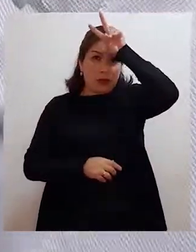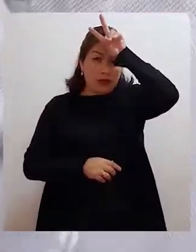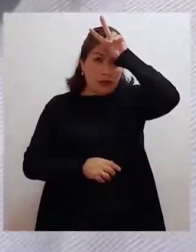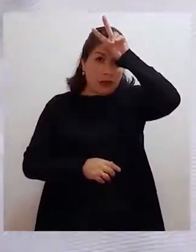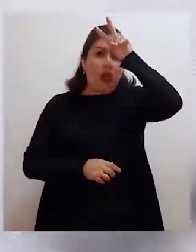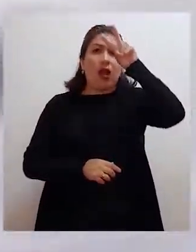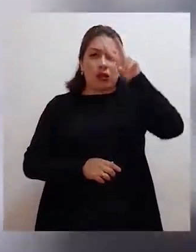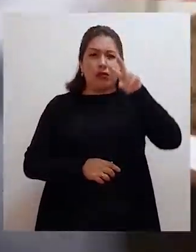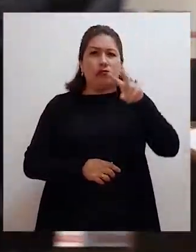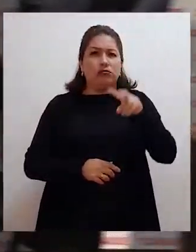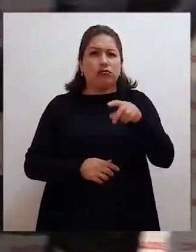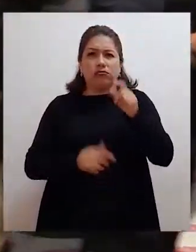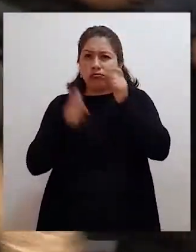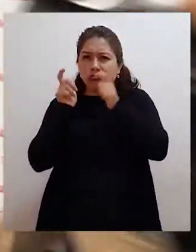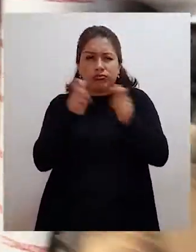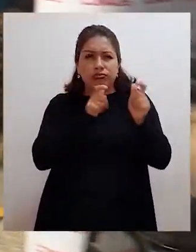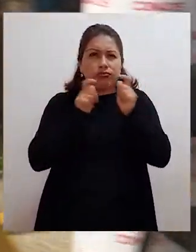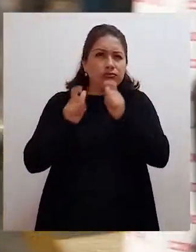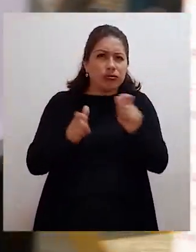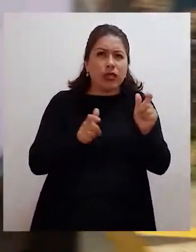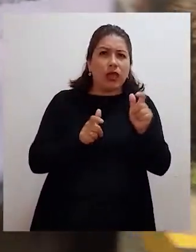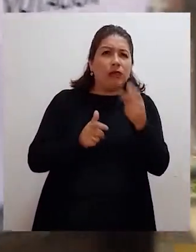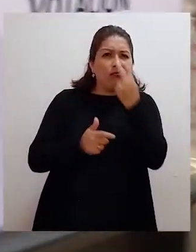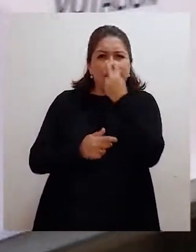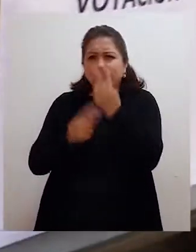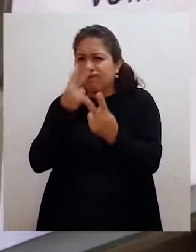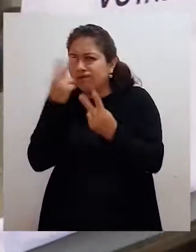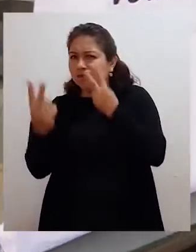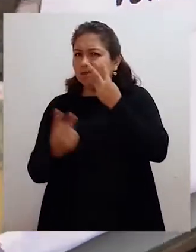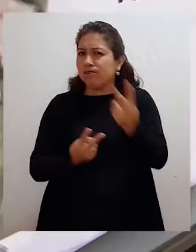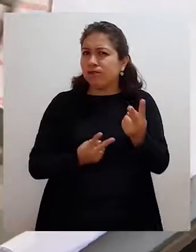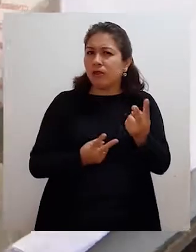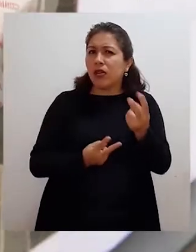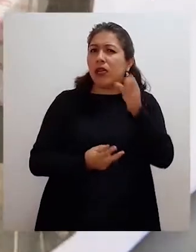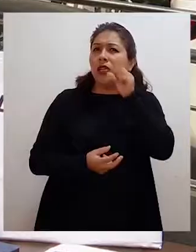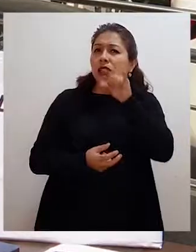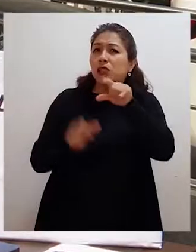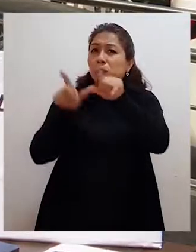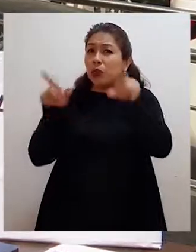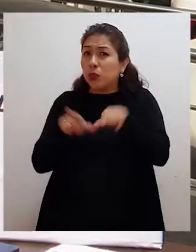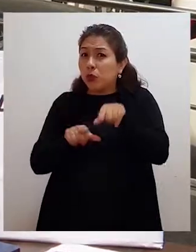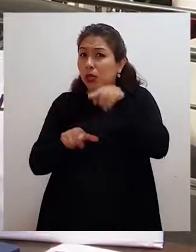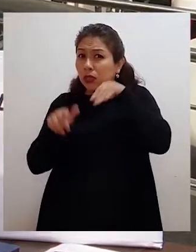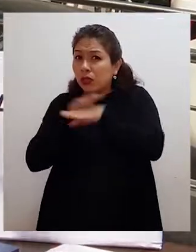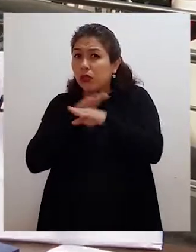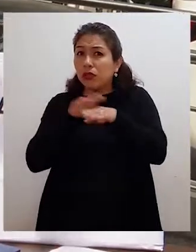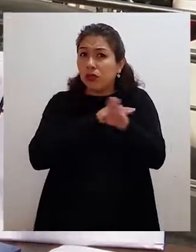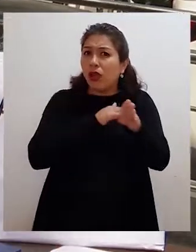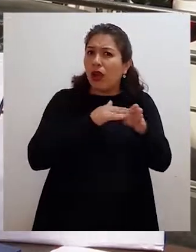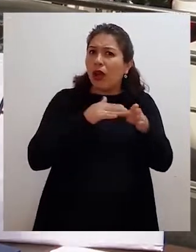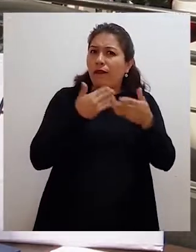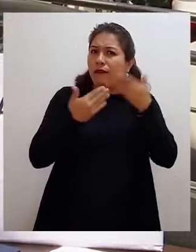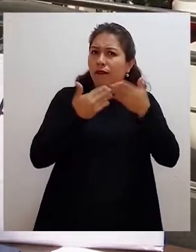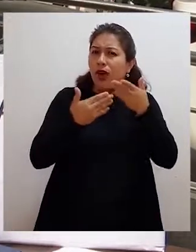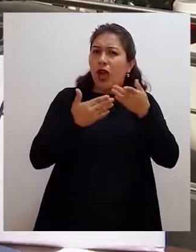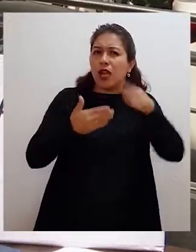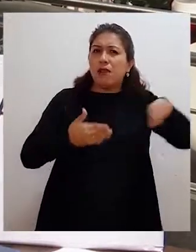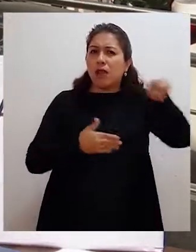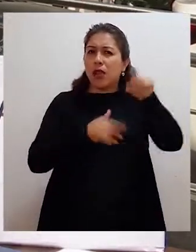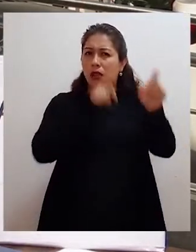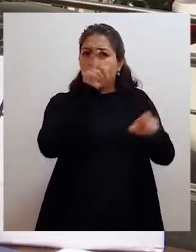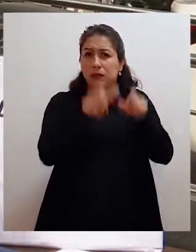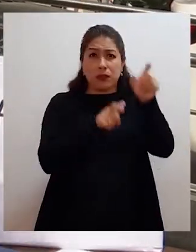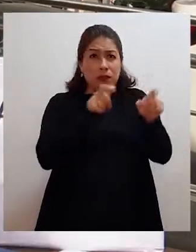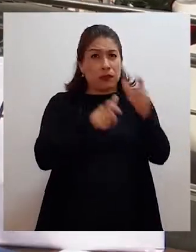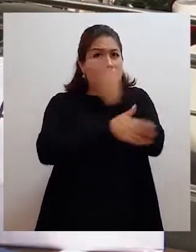verificación. Donde se constatará si esos locales han sido y son accesibles para ejercer